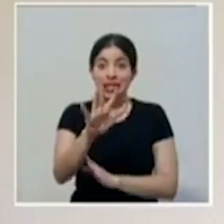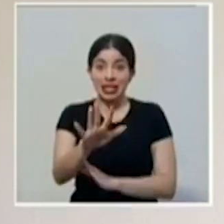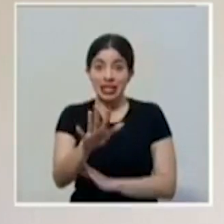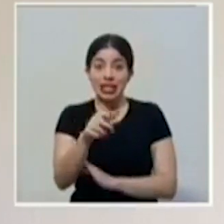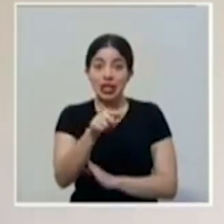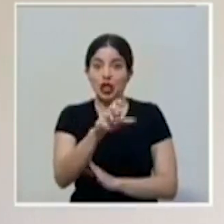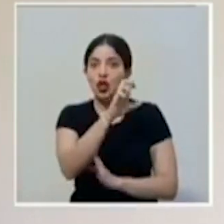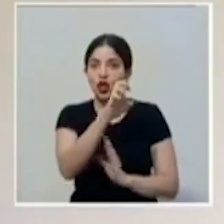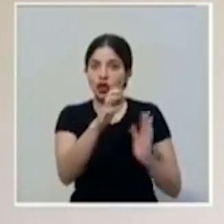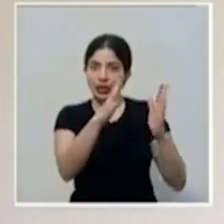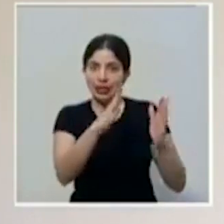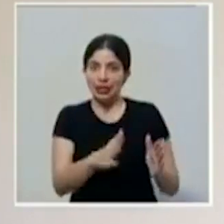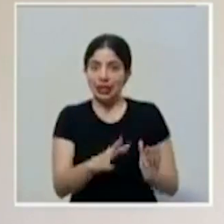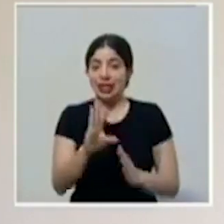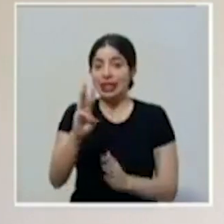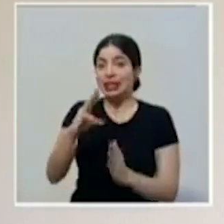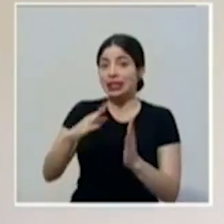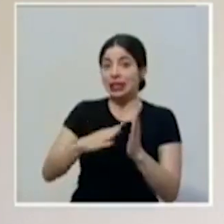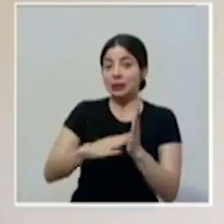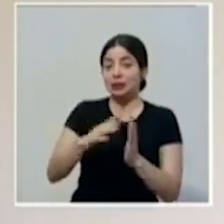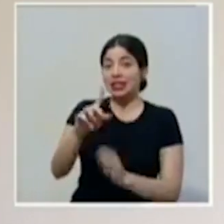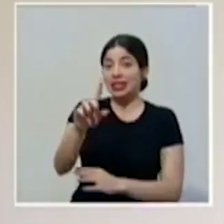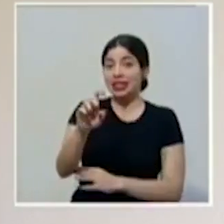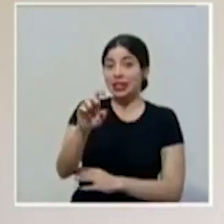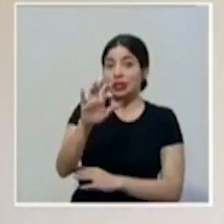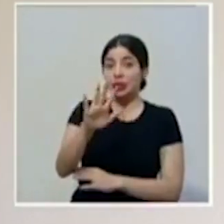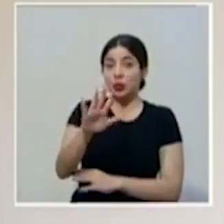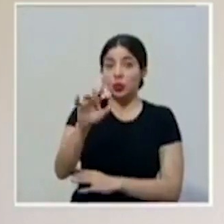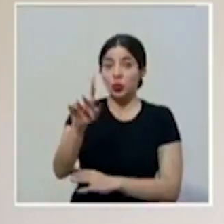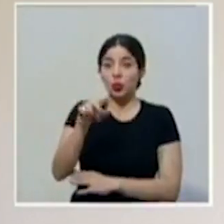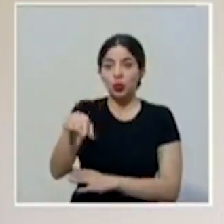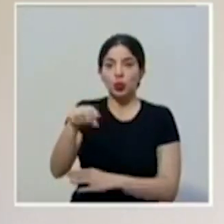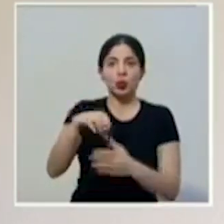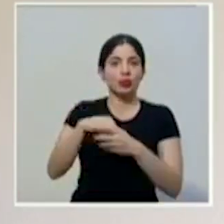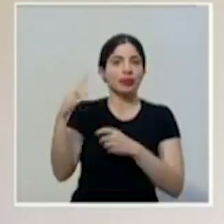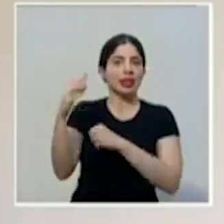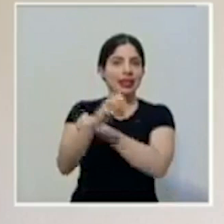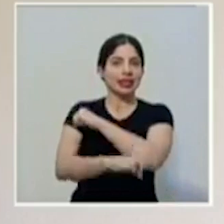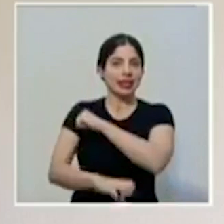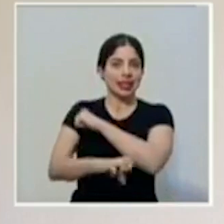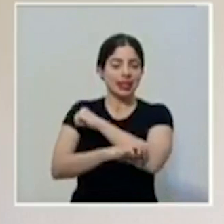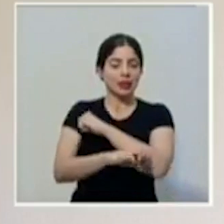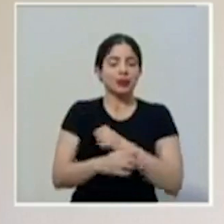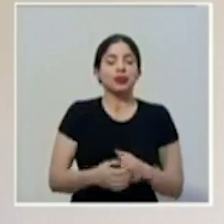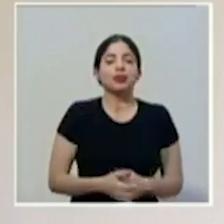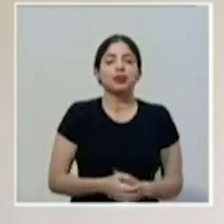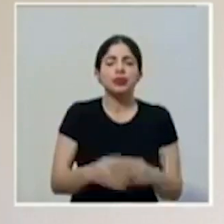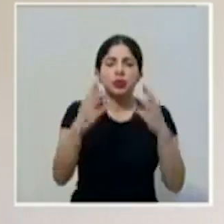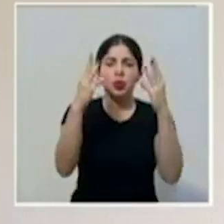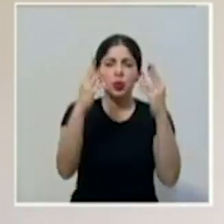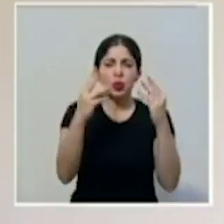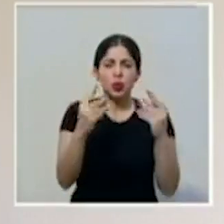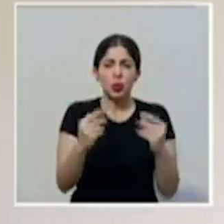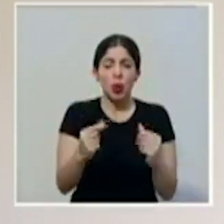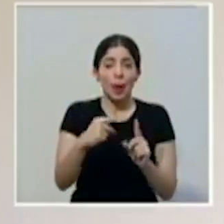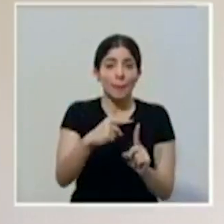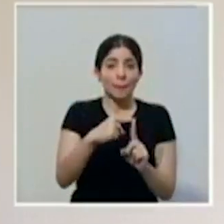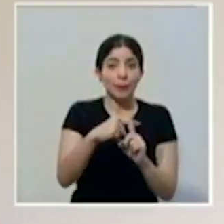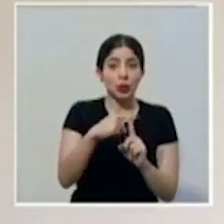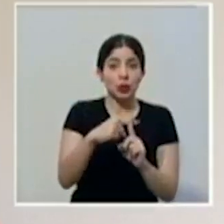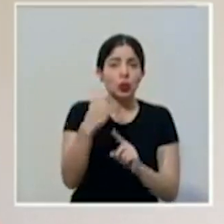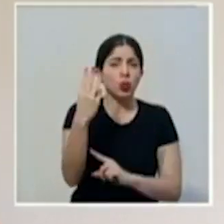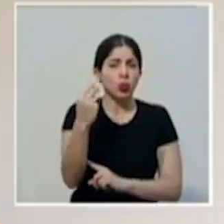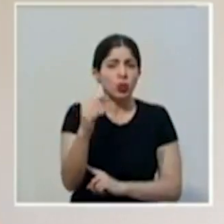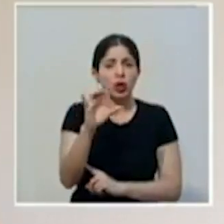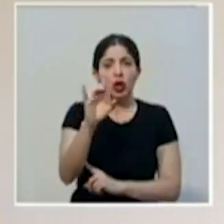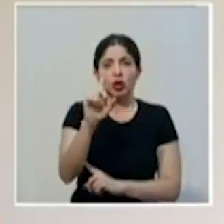son costarricenses y 6,151 son extranjeros. Se contabilizan casos positivos